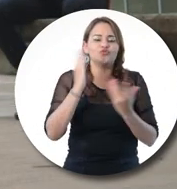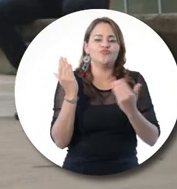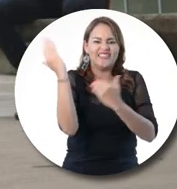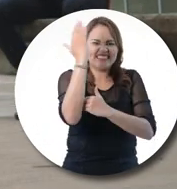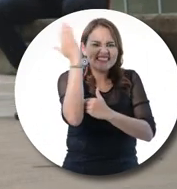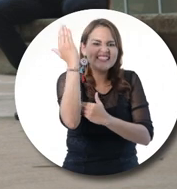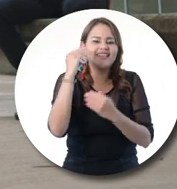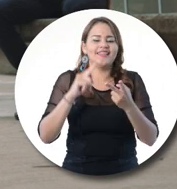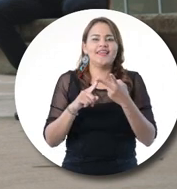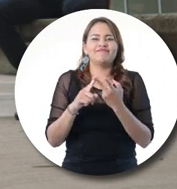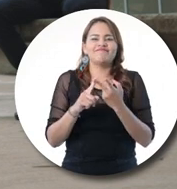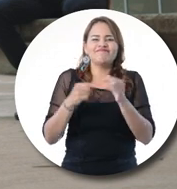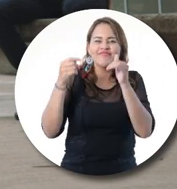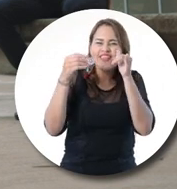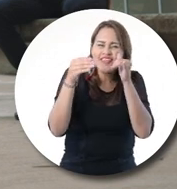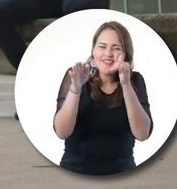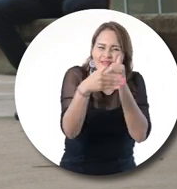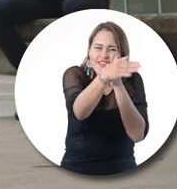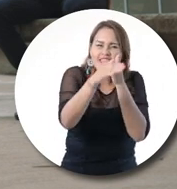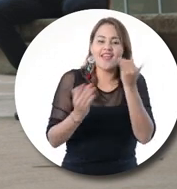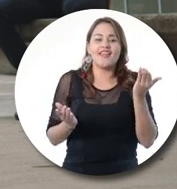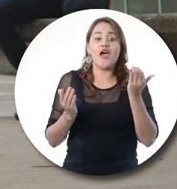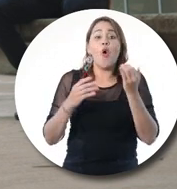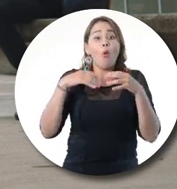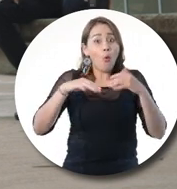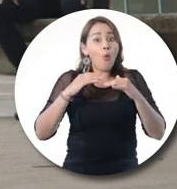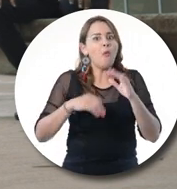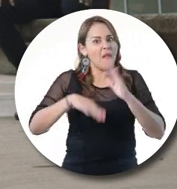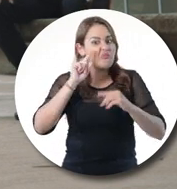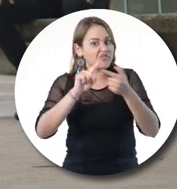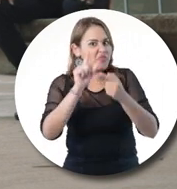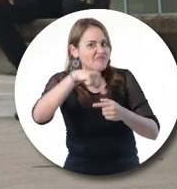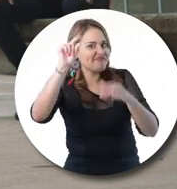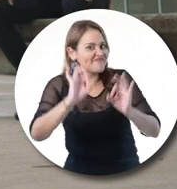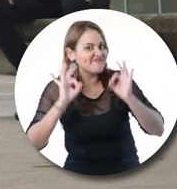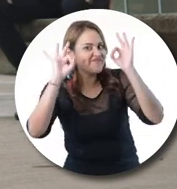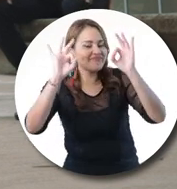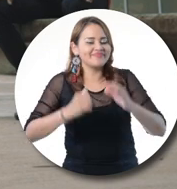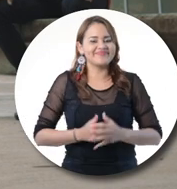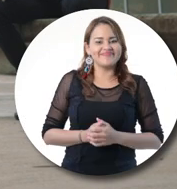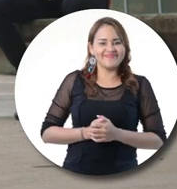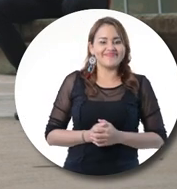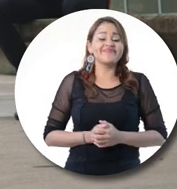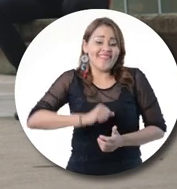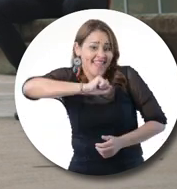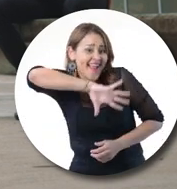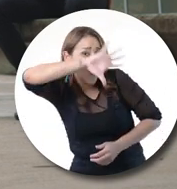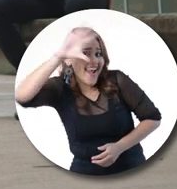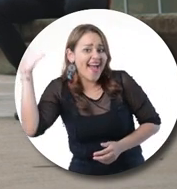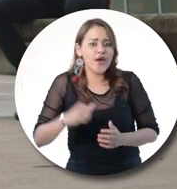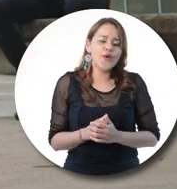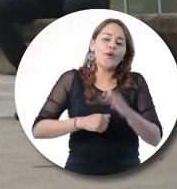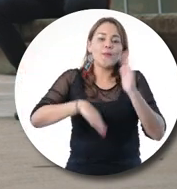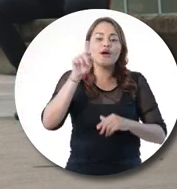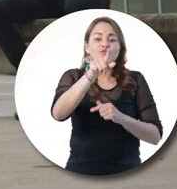de cine y audiovisuales, ingeniería pesquera y enfermería Ah, o sea que mi programa está acreditado Claro Felipe, además tenemos